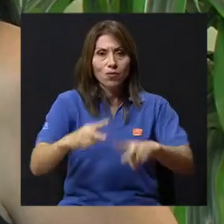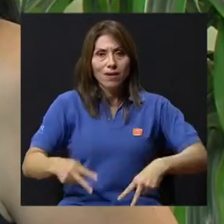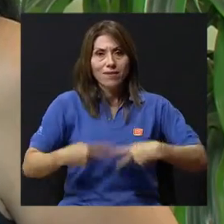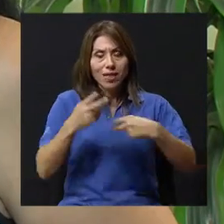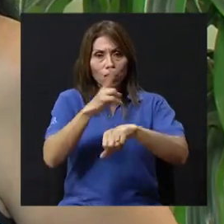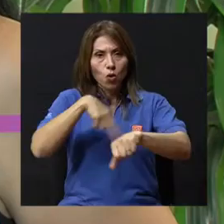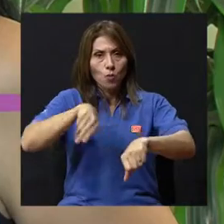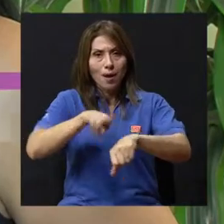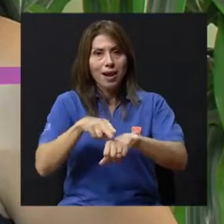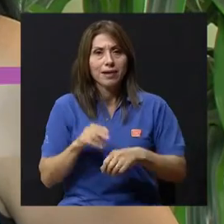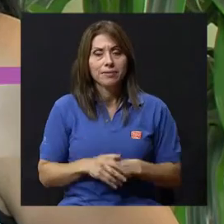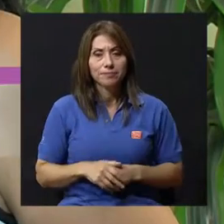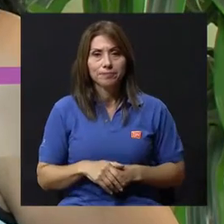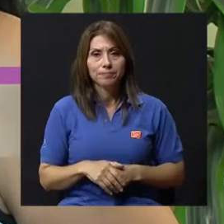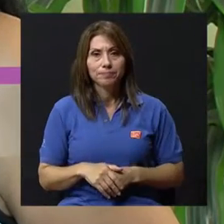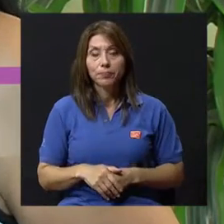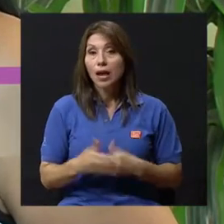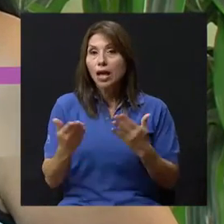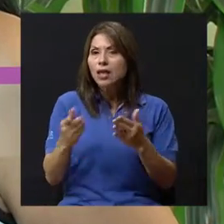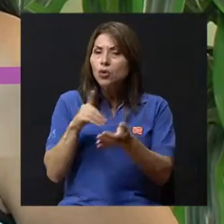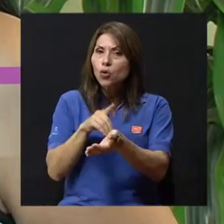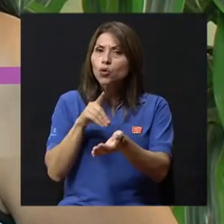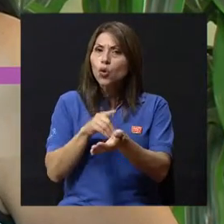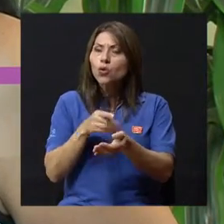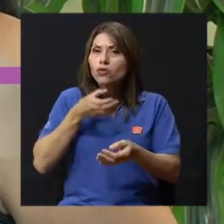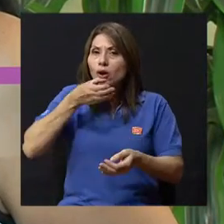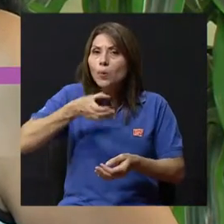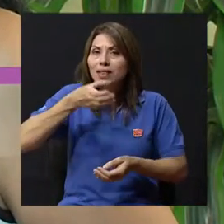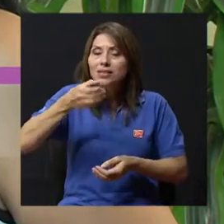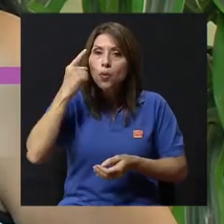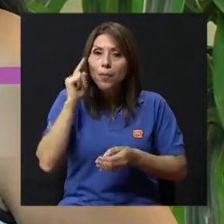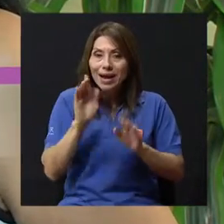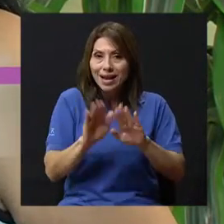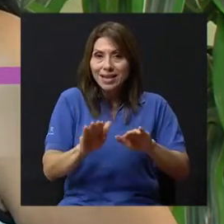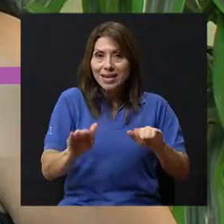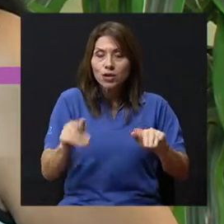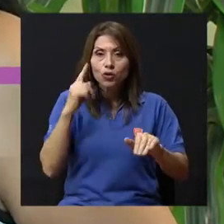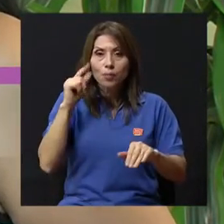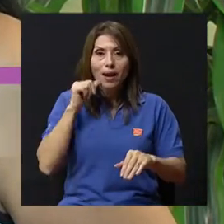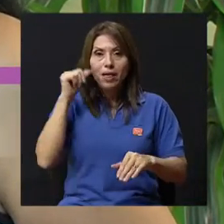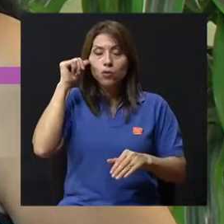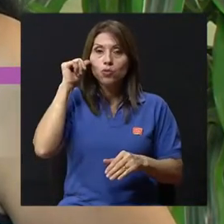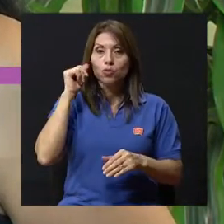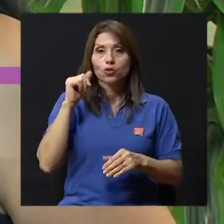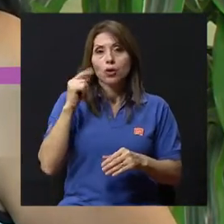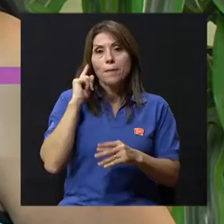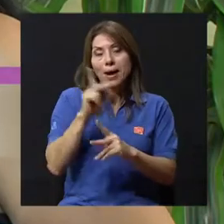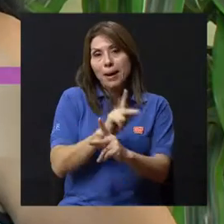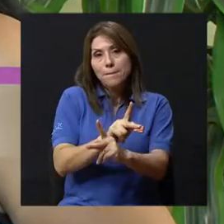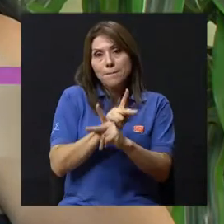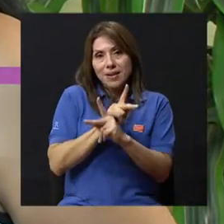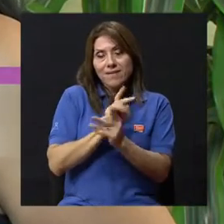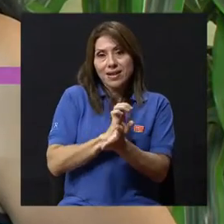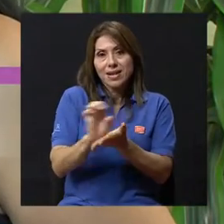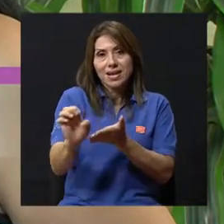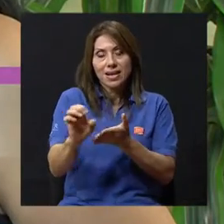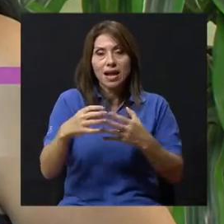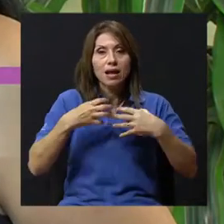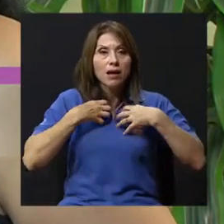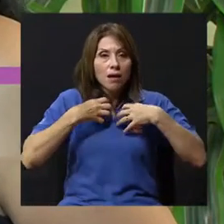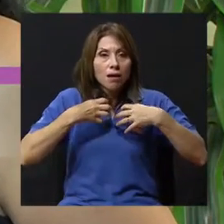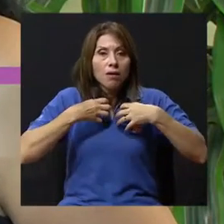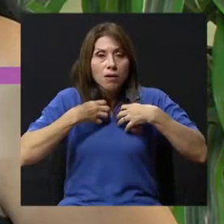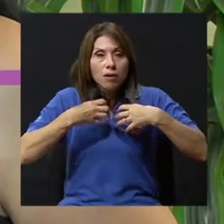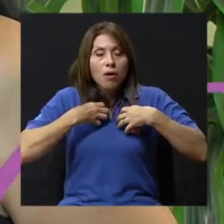generales, a nivel de recomendación, tanto en niños como en adultos, ya sea para prevenir el asma como cuando ya se está con la